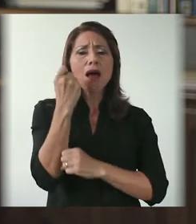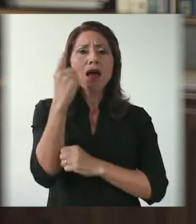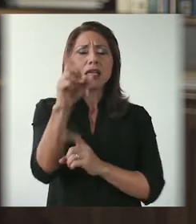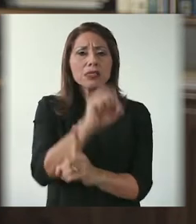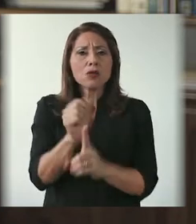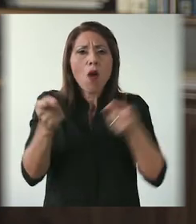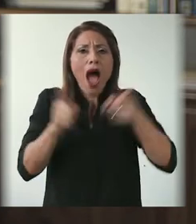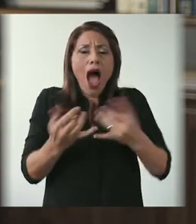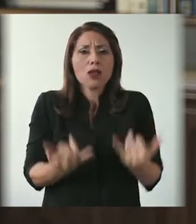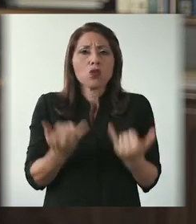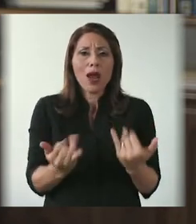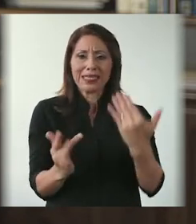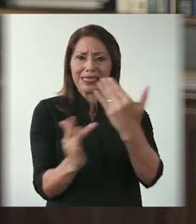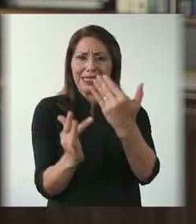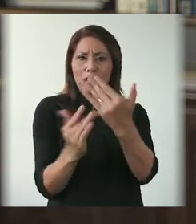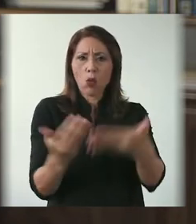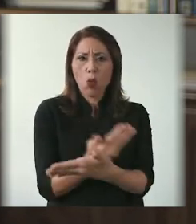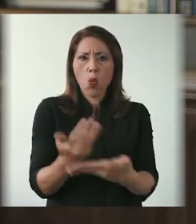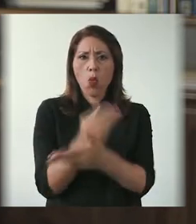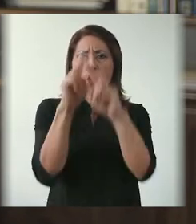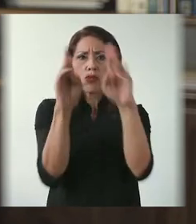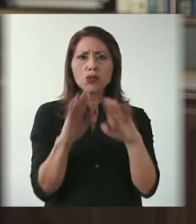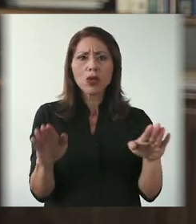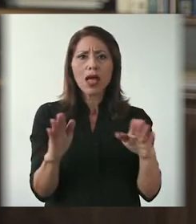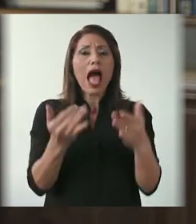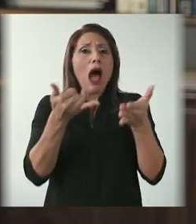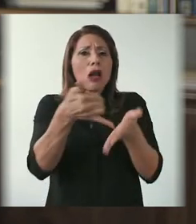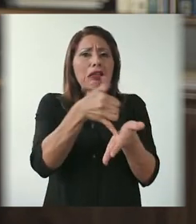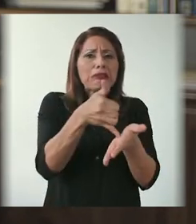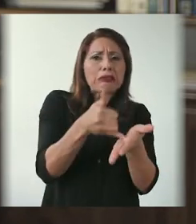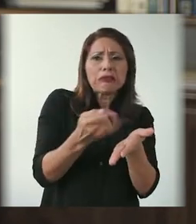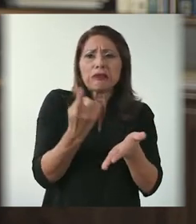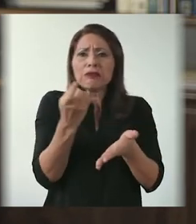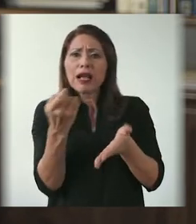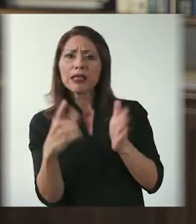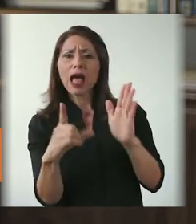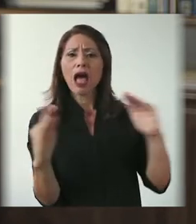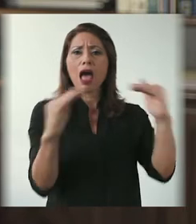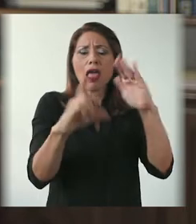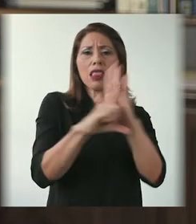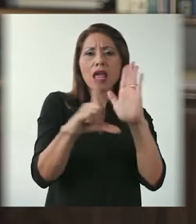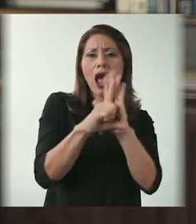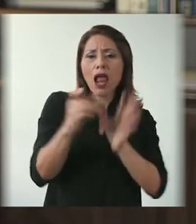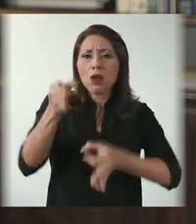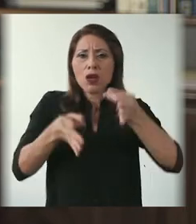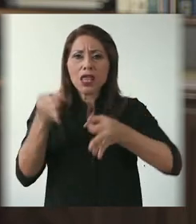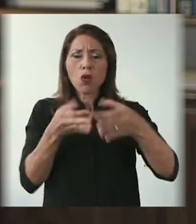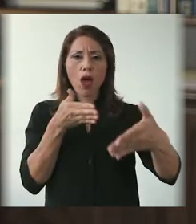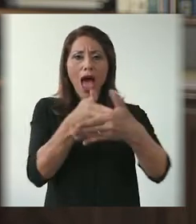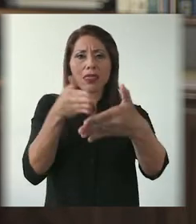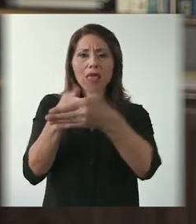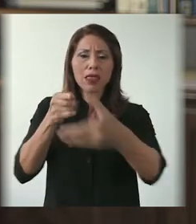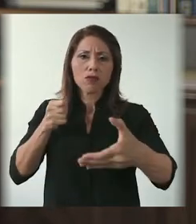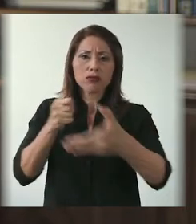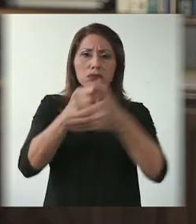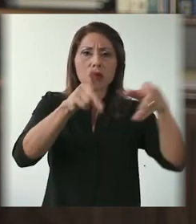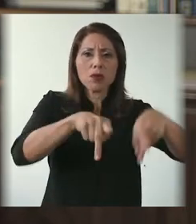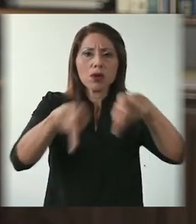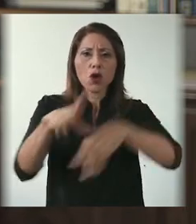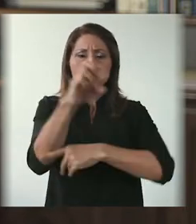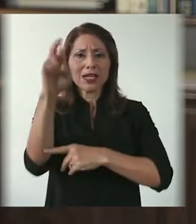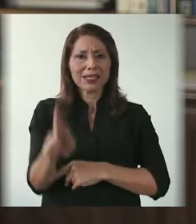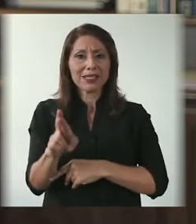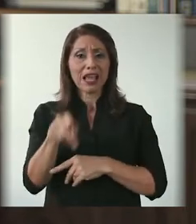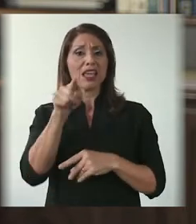actuales de la digitalización, dejando vacíos legales y portillos jurídicos que atentan contra la ciudadanía costarricense